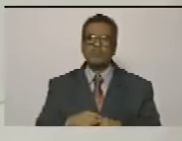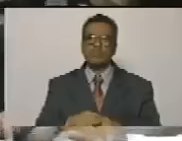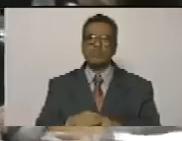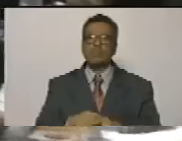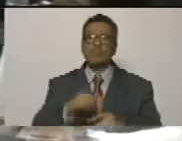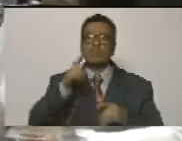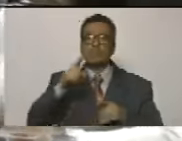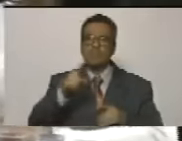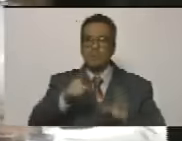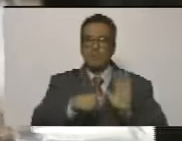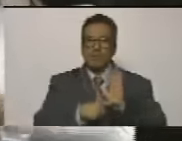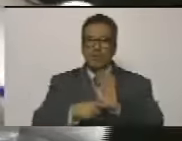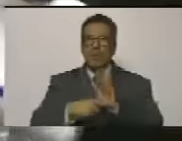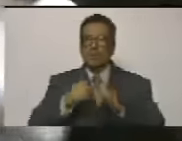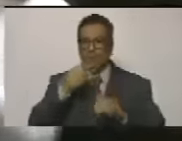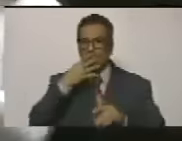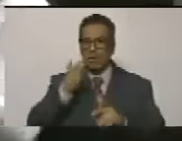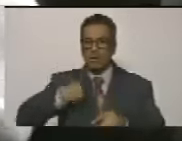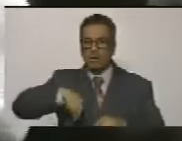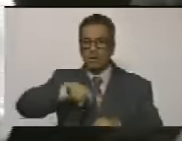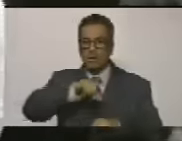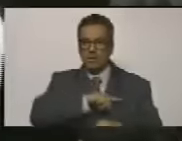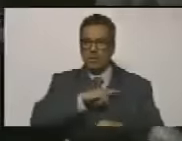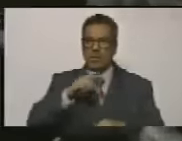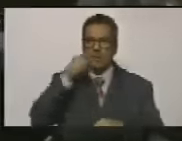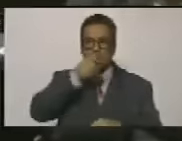para procurar el bienestar de nuestro pueblo